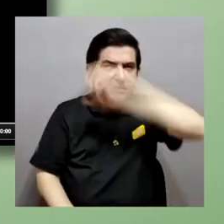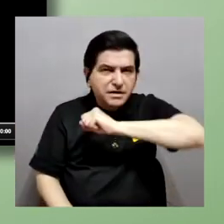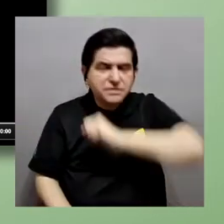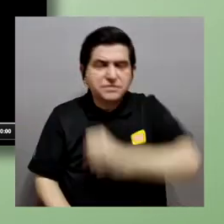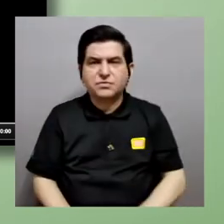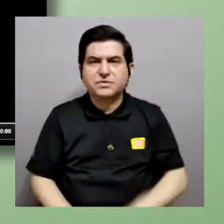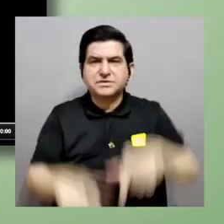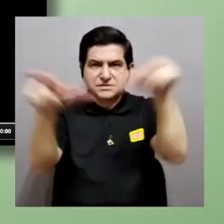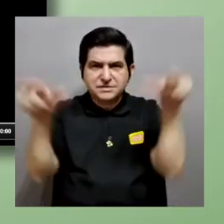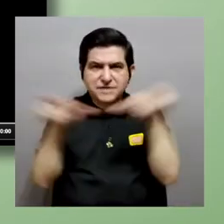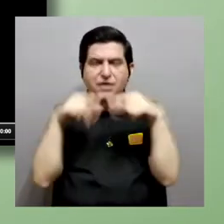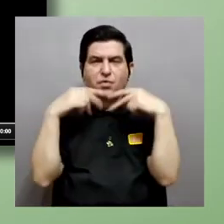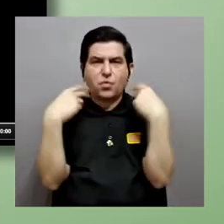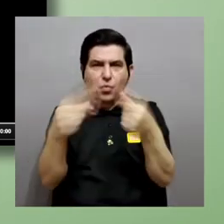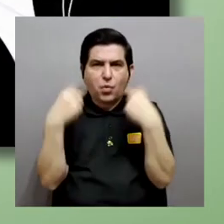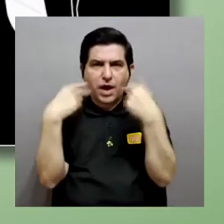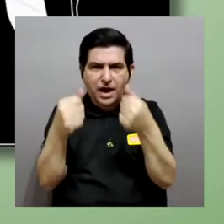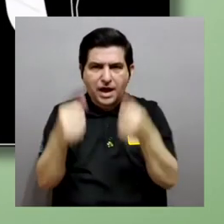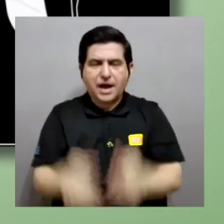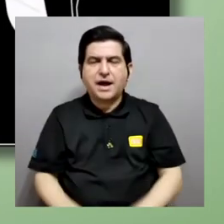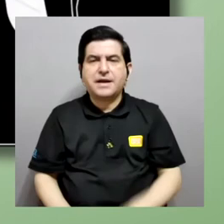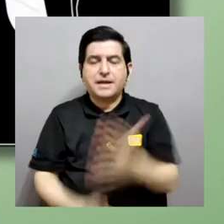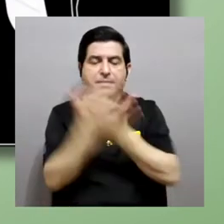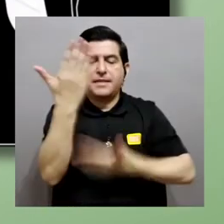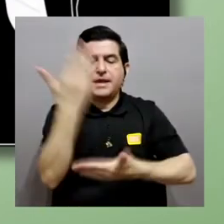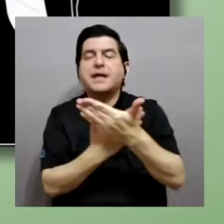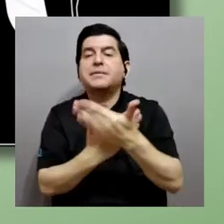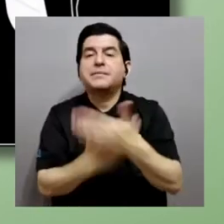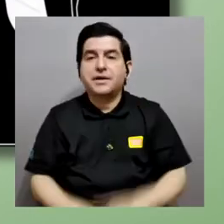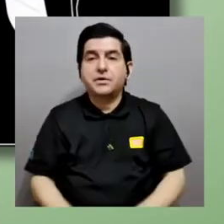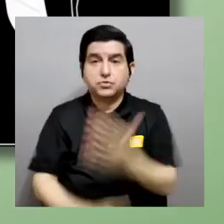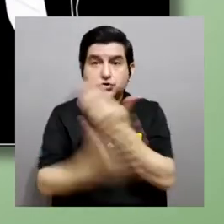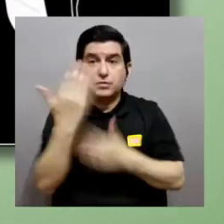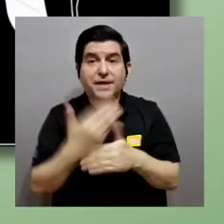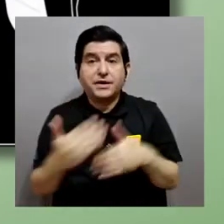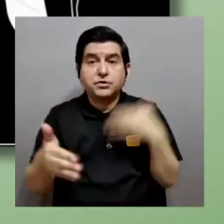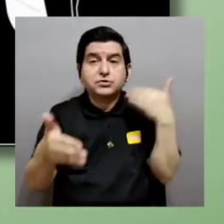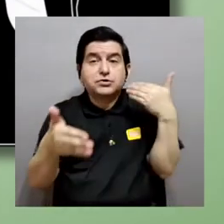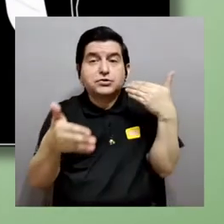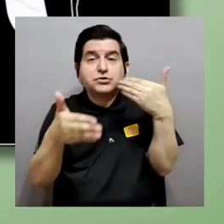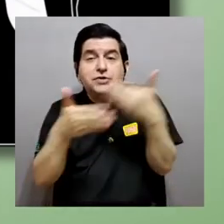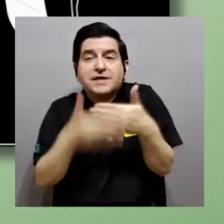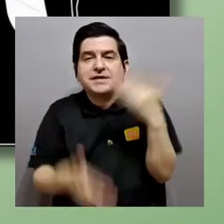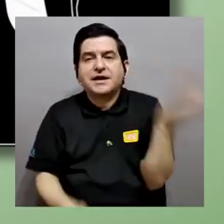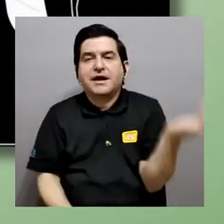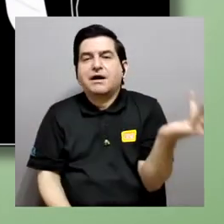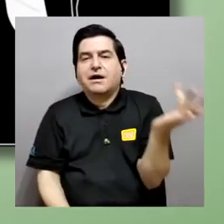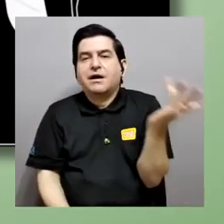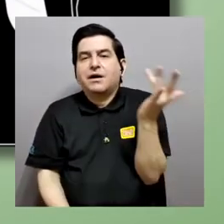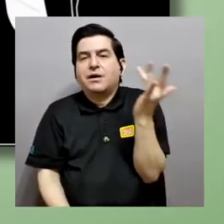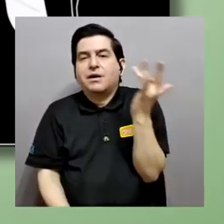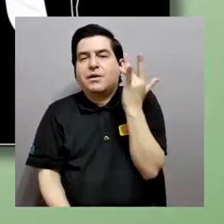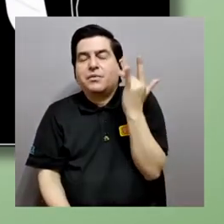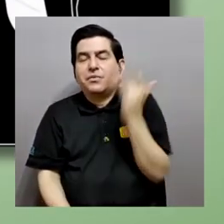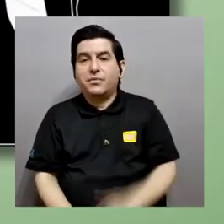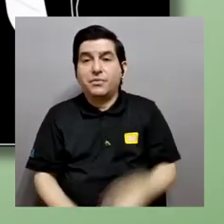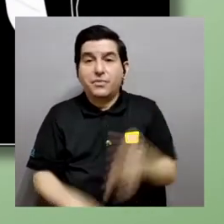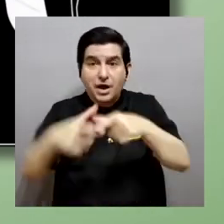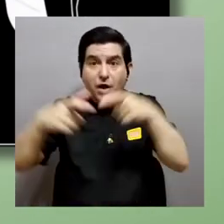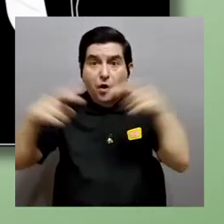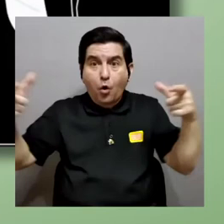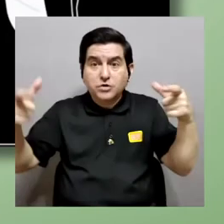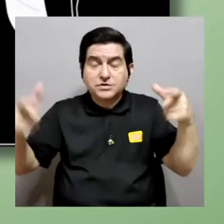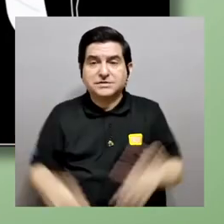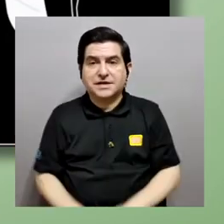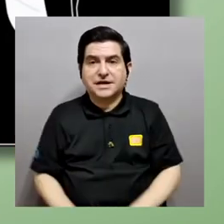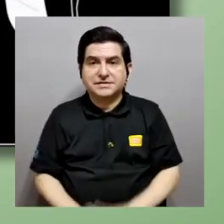detectar la posición, la velocidad y la trayectoria de las manos. Así que cuando las manos se acercan para tocar la cara podemos ver cómo las ondas